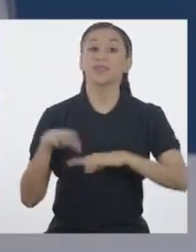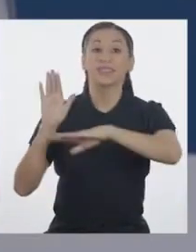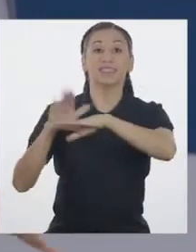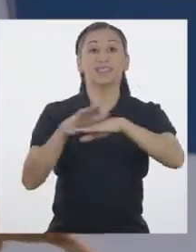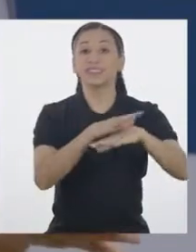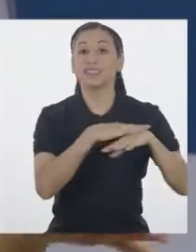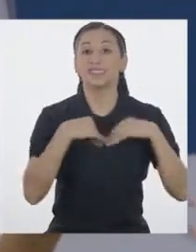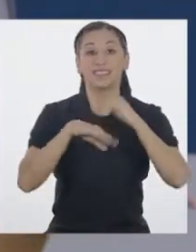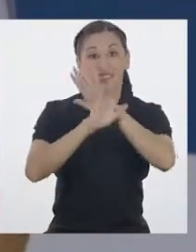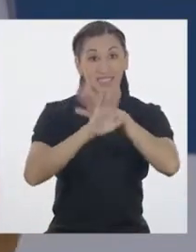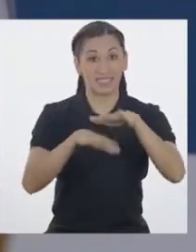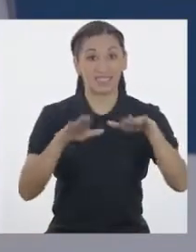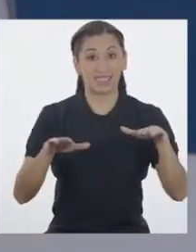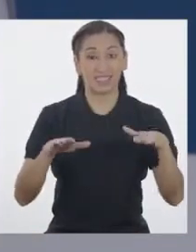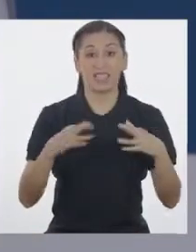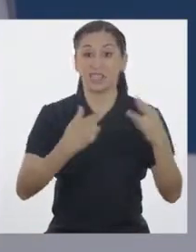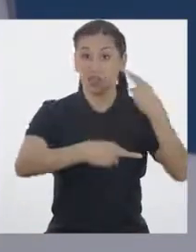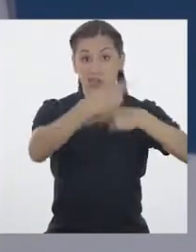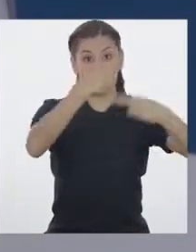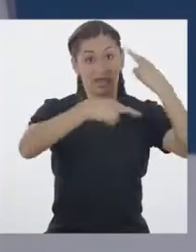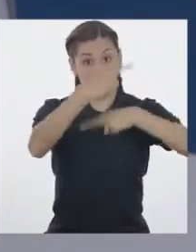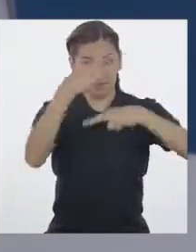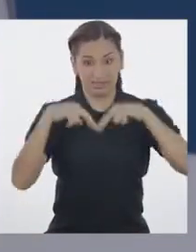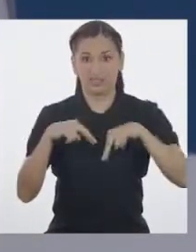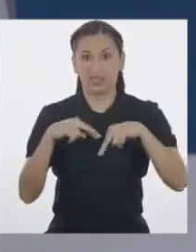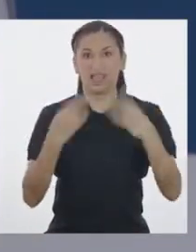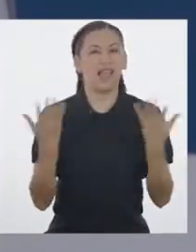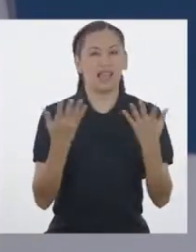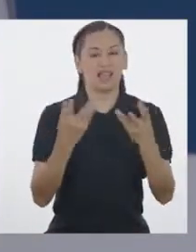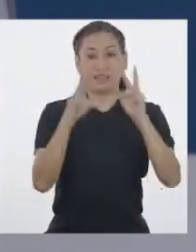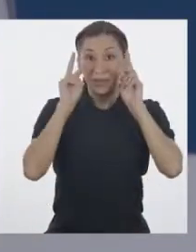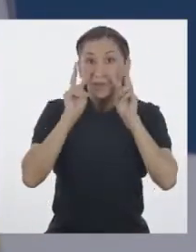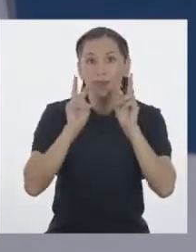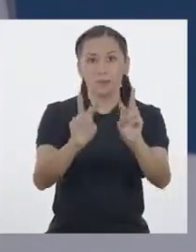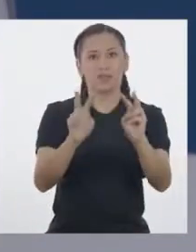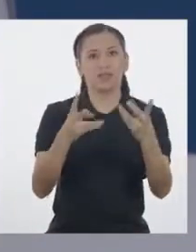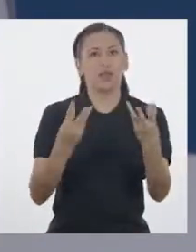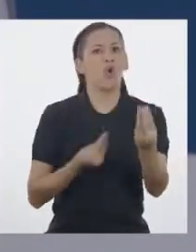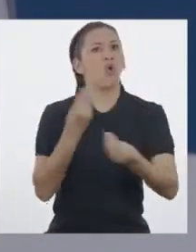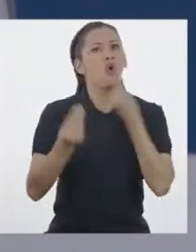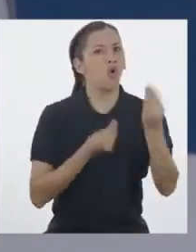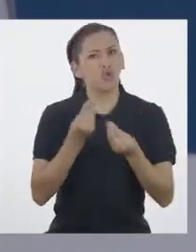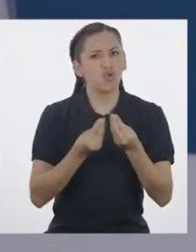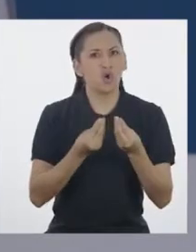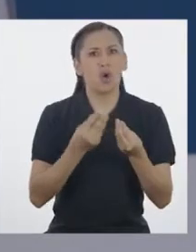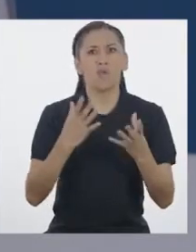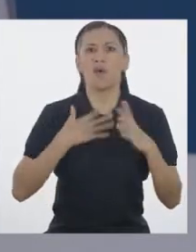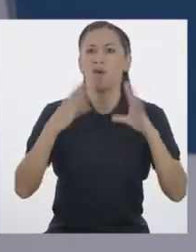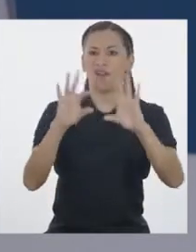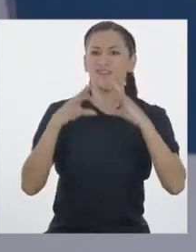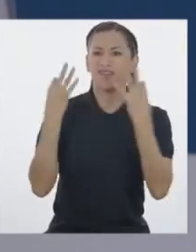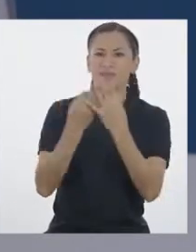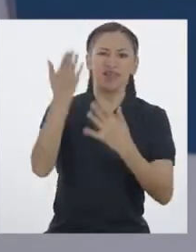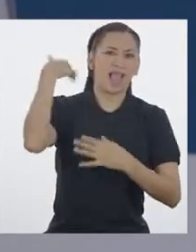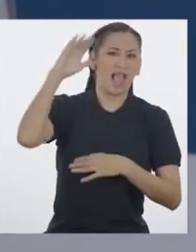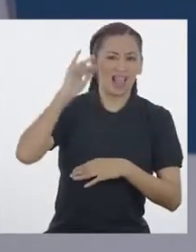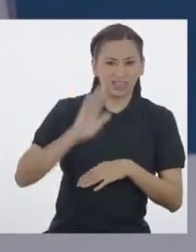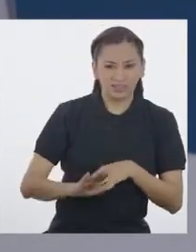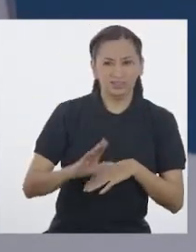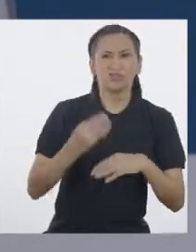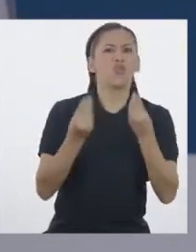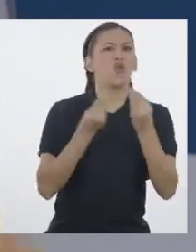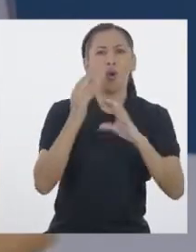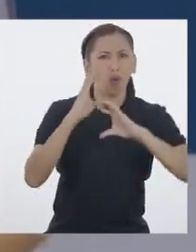¡Chicas y chicos! Al regresar, veremos cómo se comunicaban los miembros de nuestras